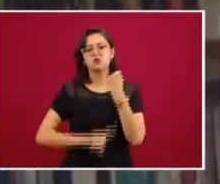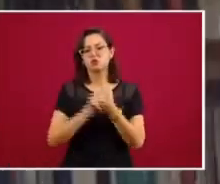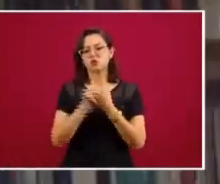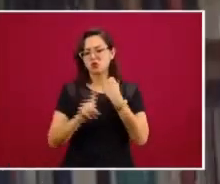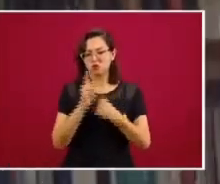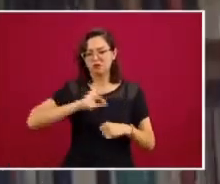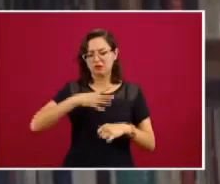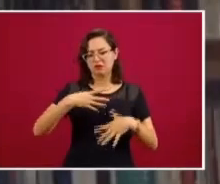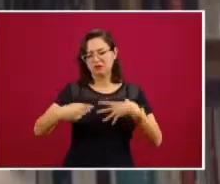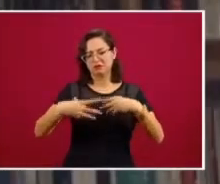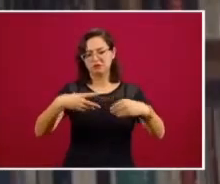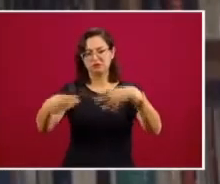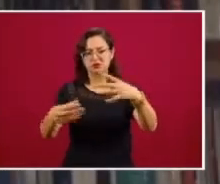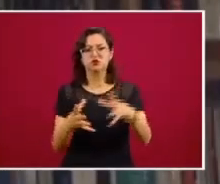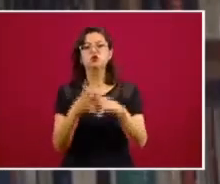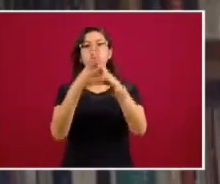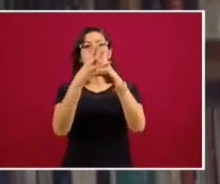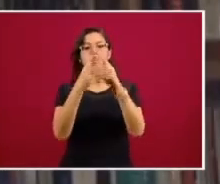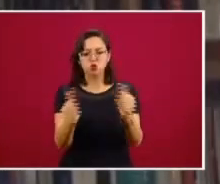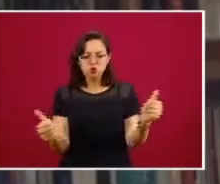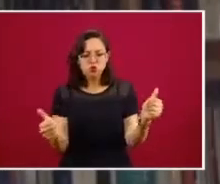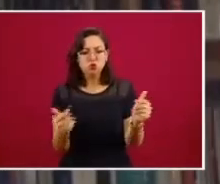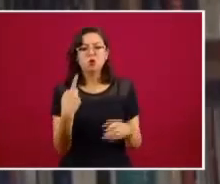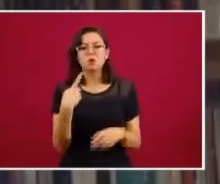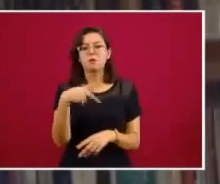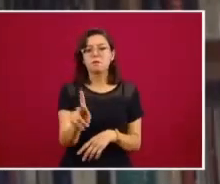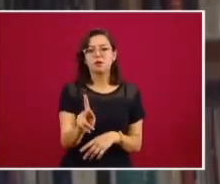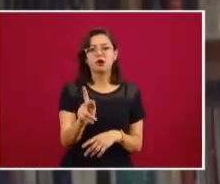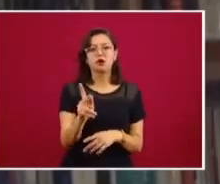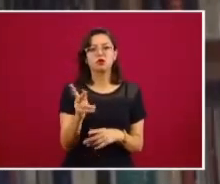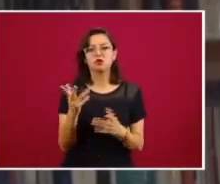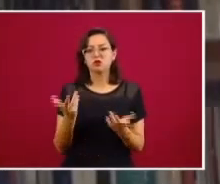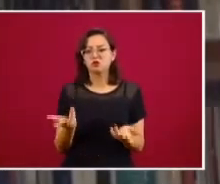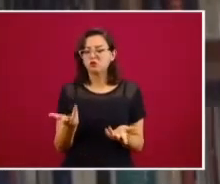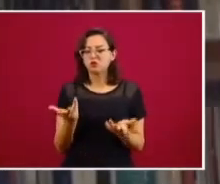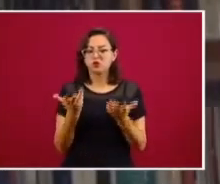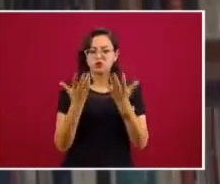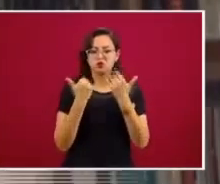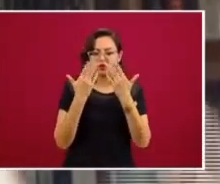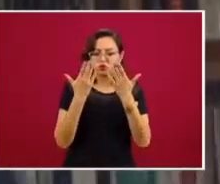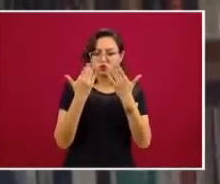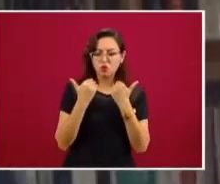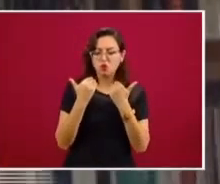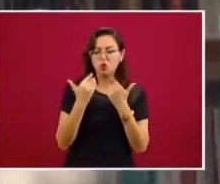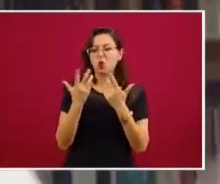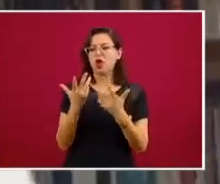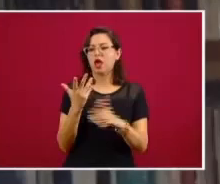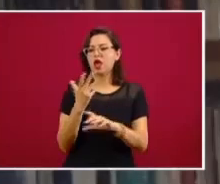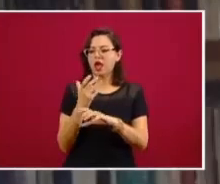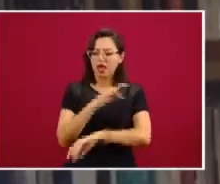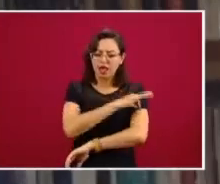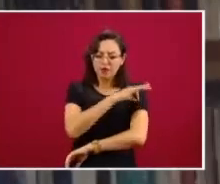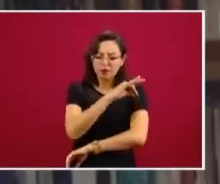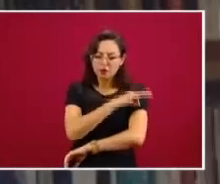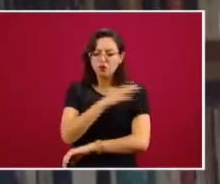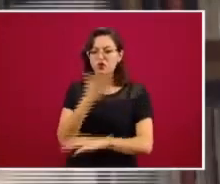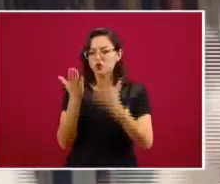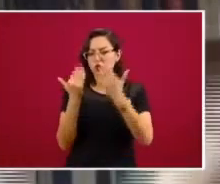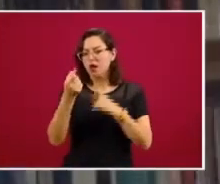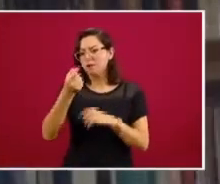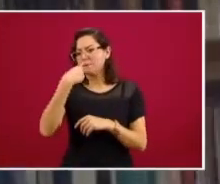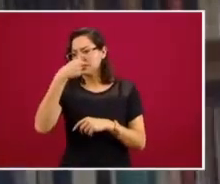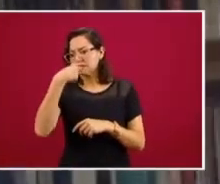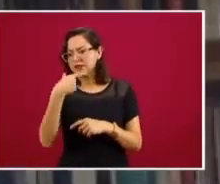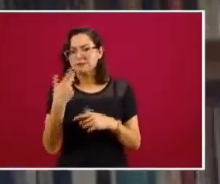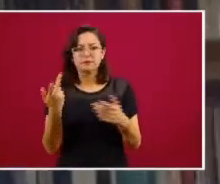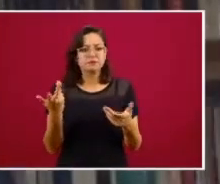esta pandemia. Mientras no tengamos estos consumos, lo que tenemos que hacer, lo que está haciendo nuestro país, lo que